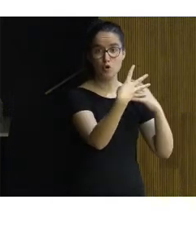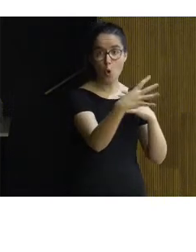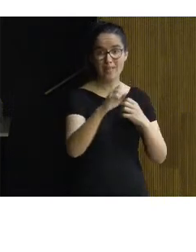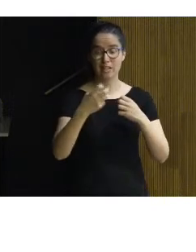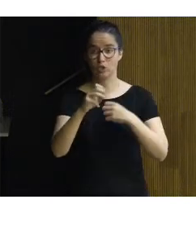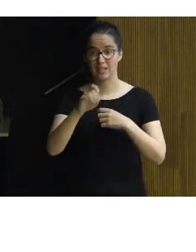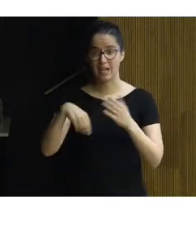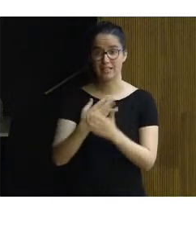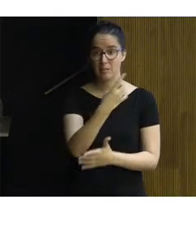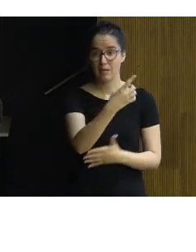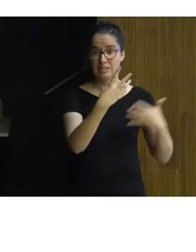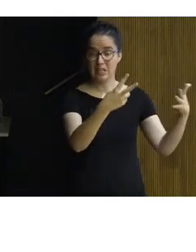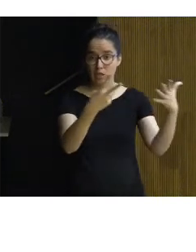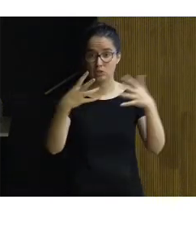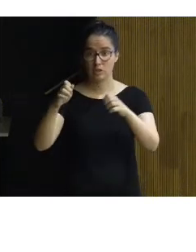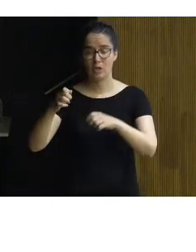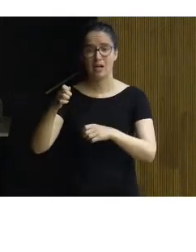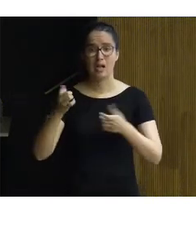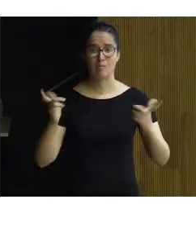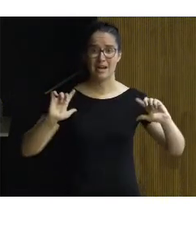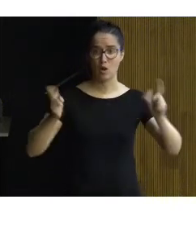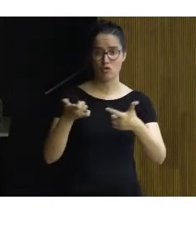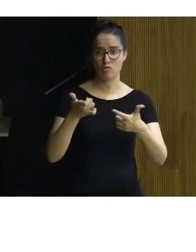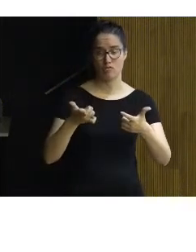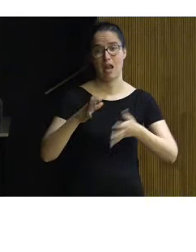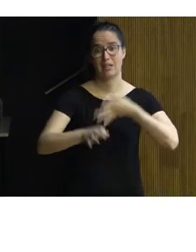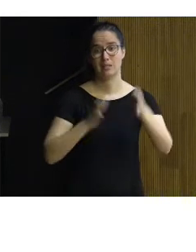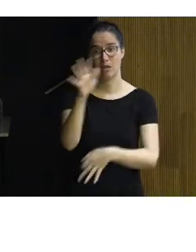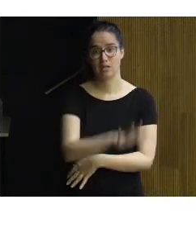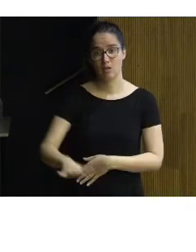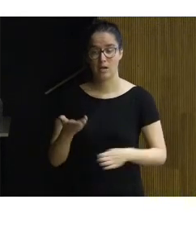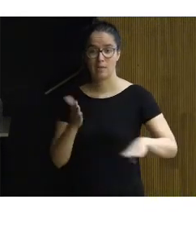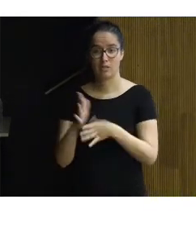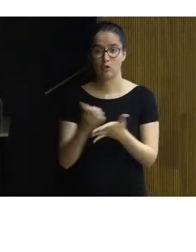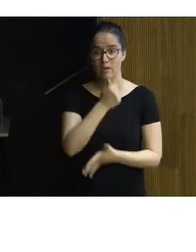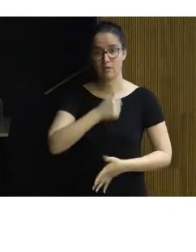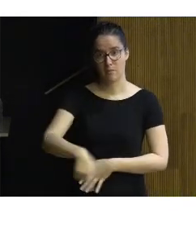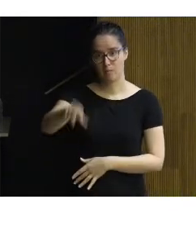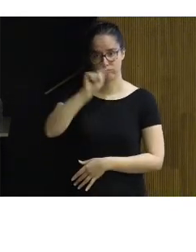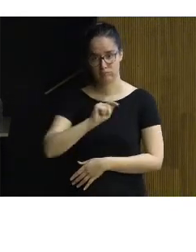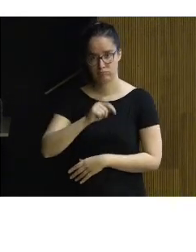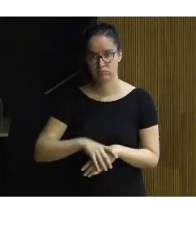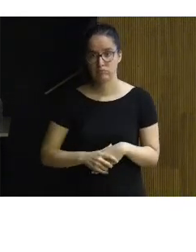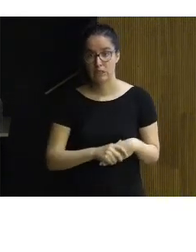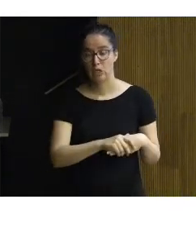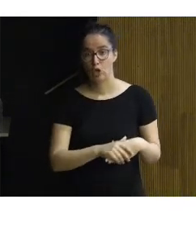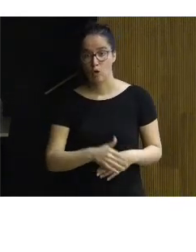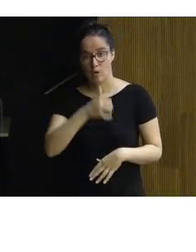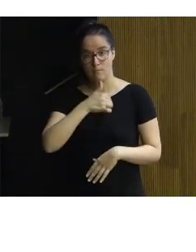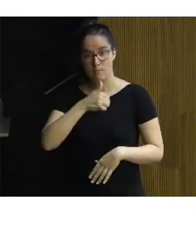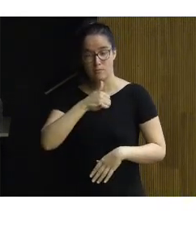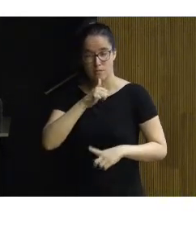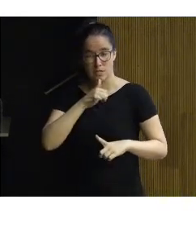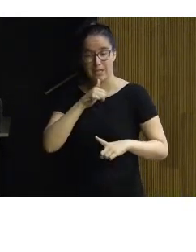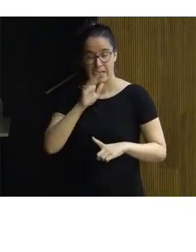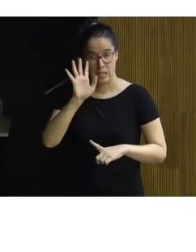1798 se reunía a la Asamblea Nacional que representaba a toda Islandia para tomar sus decisiones. Como soporta unas duras